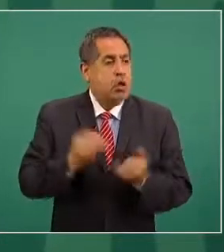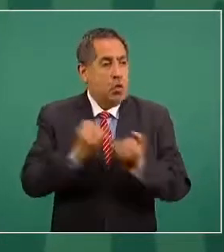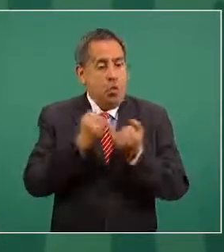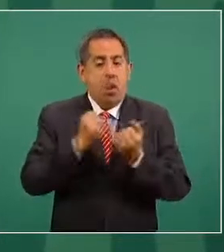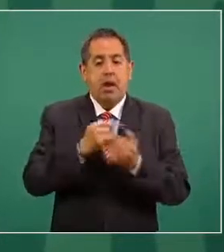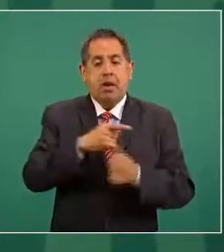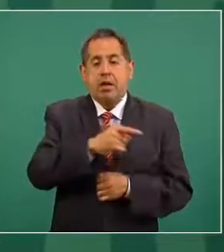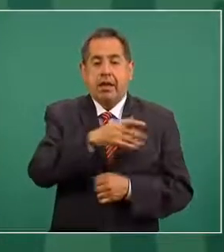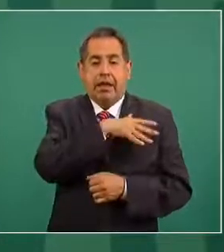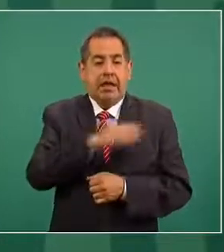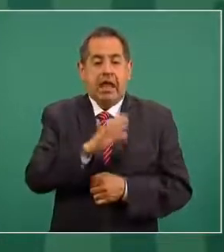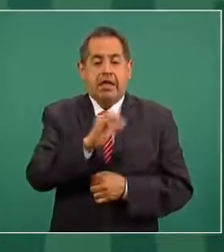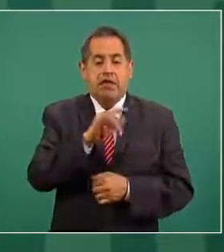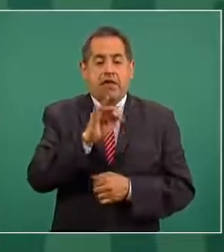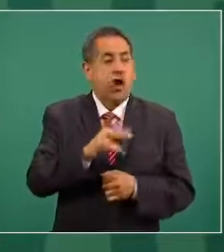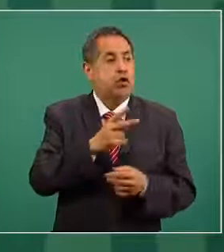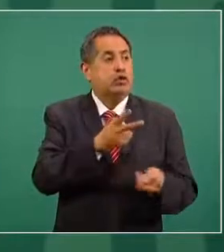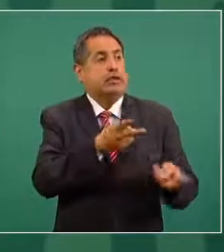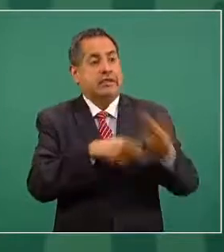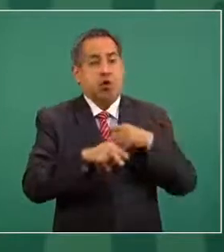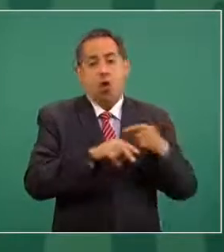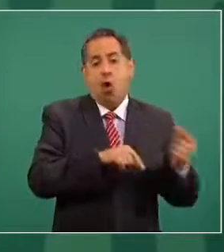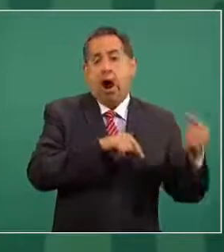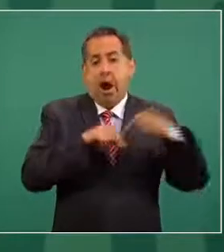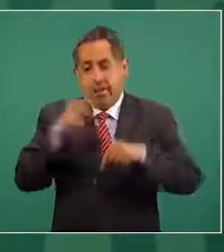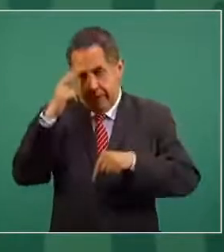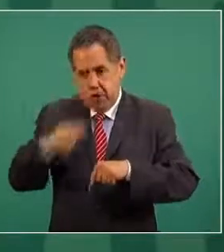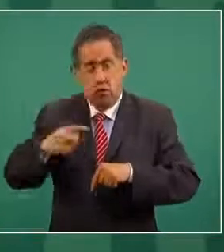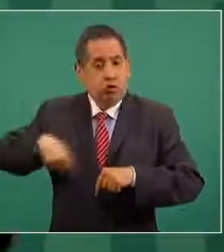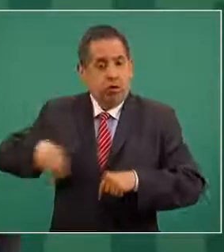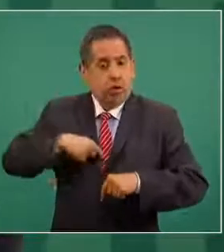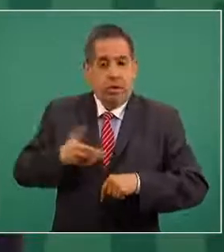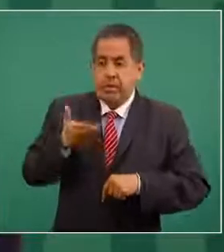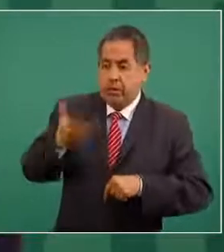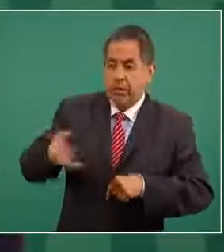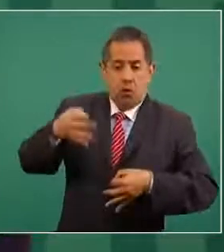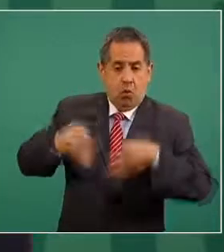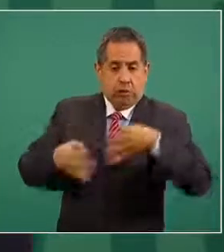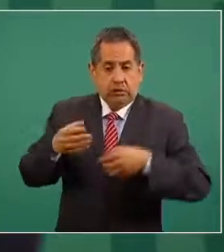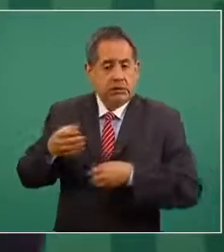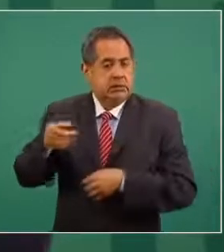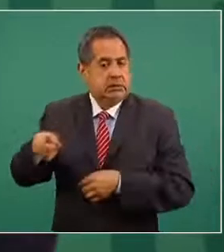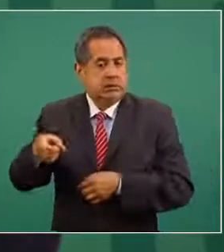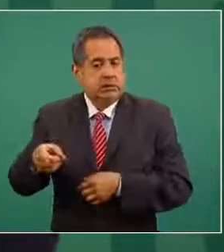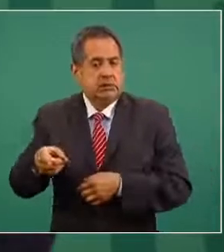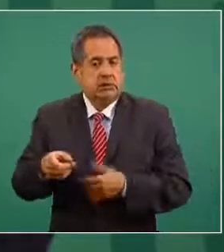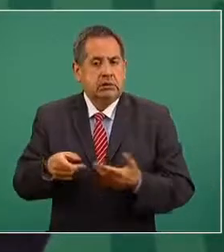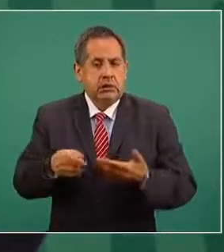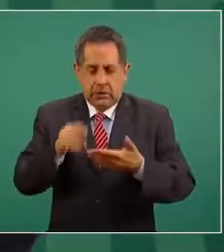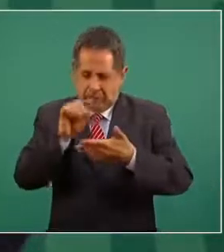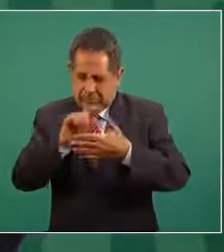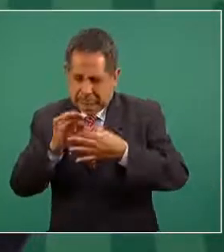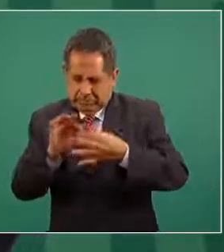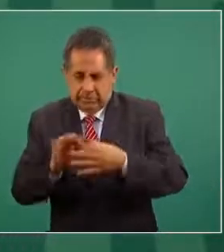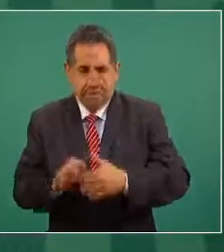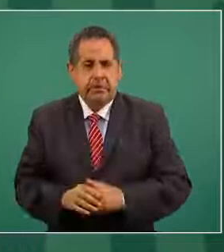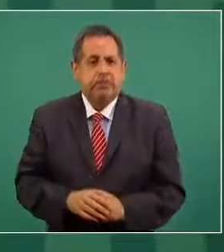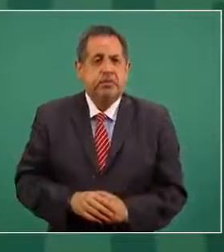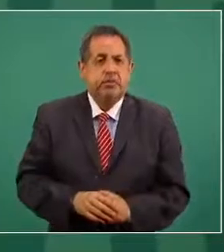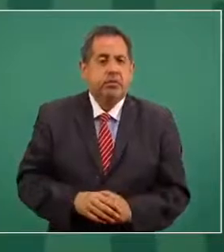México. Es más, así lo puso la Fiscalía General en su solicitud a la jueza, que también se refiere en el boletín de la Fiscalía.